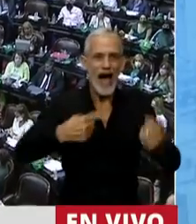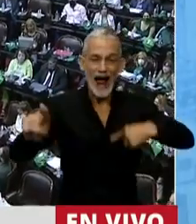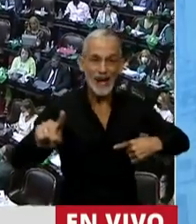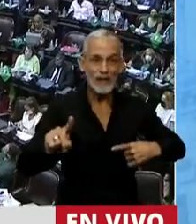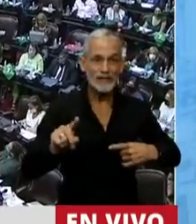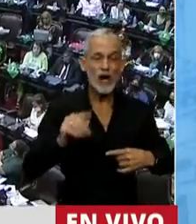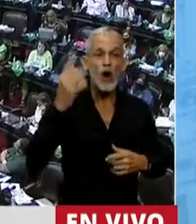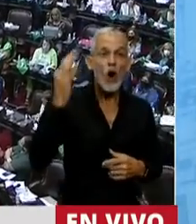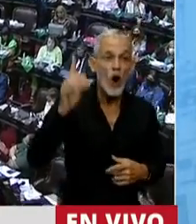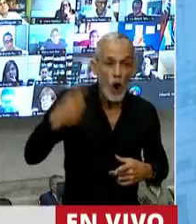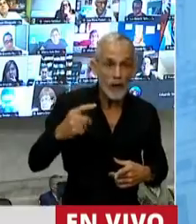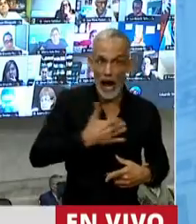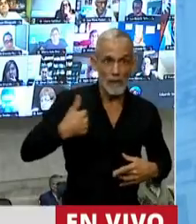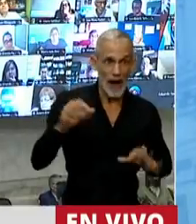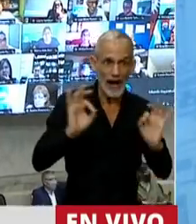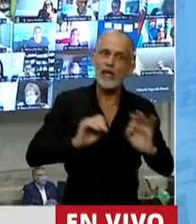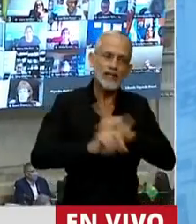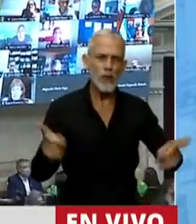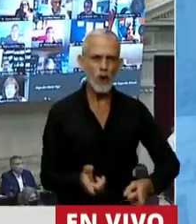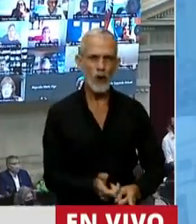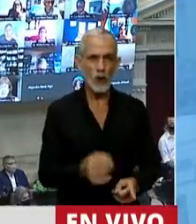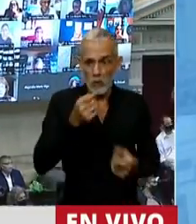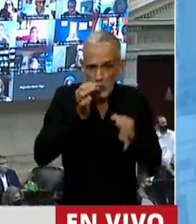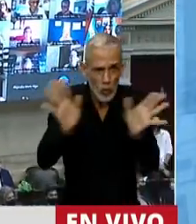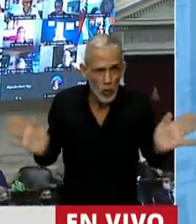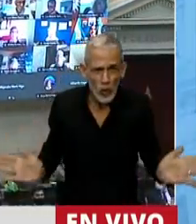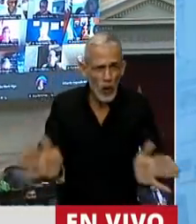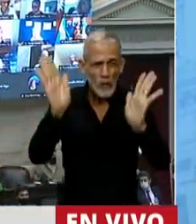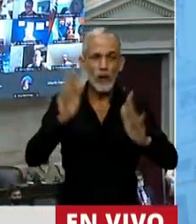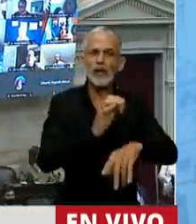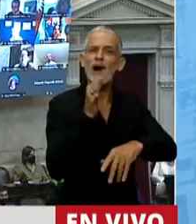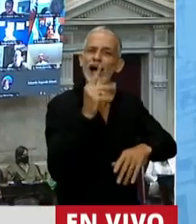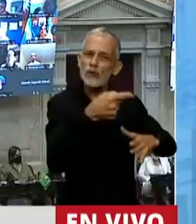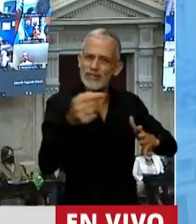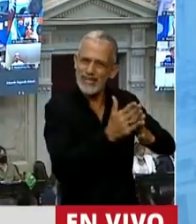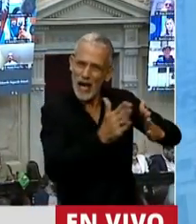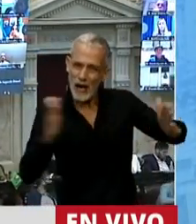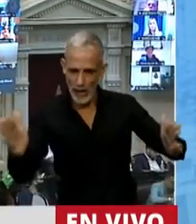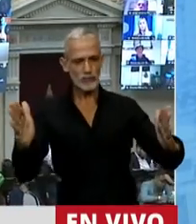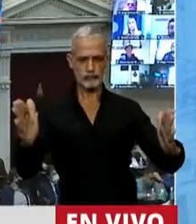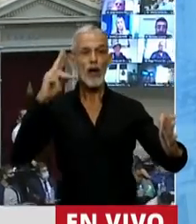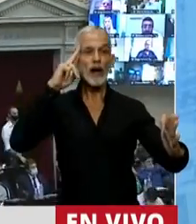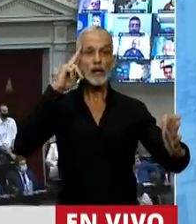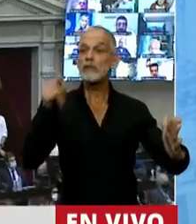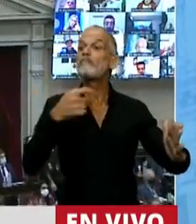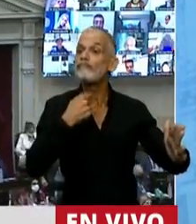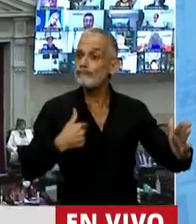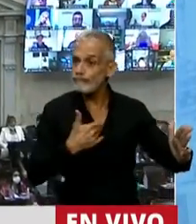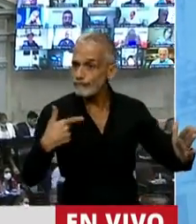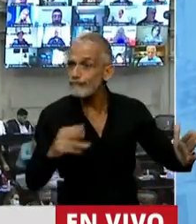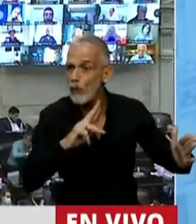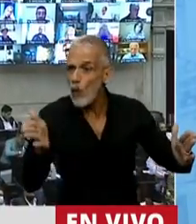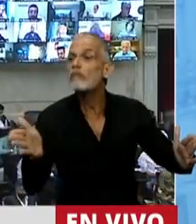no obliga a nadie a no ser madre. Hemos decidido dentro del plazo de 14 semanas respetar la voluntad de la mujer